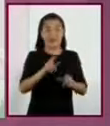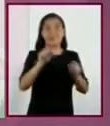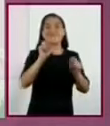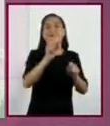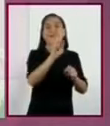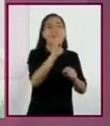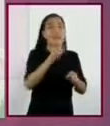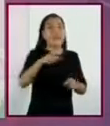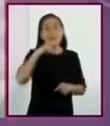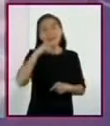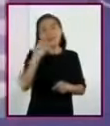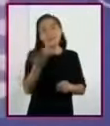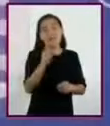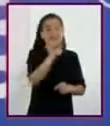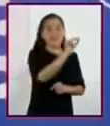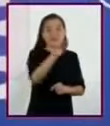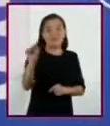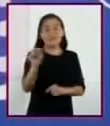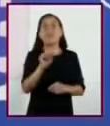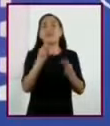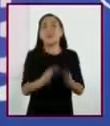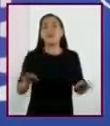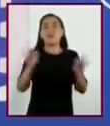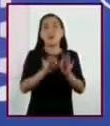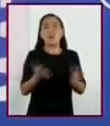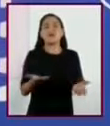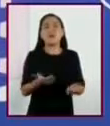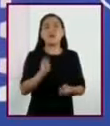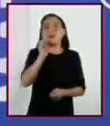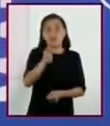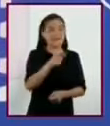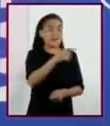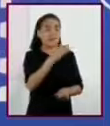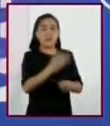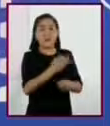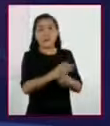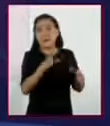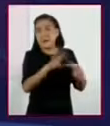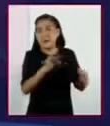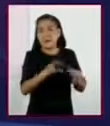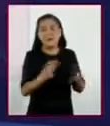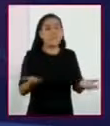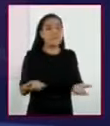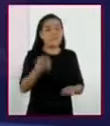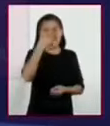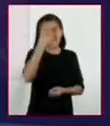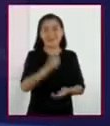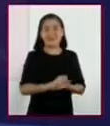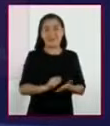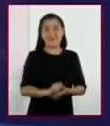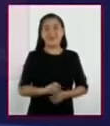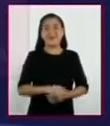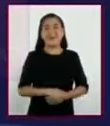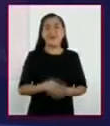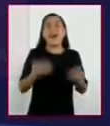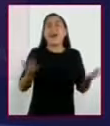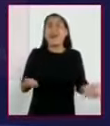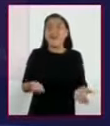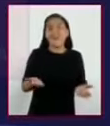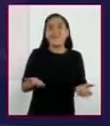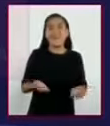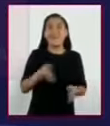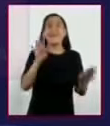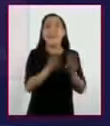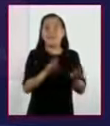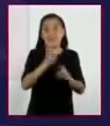de lo más importante, ¿qué es lo que nos habrá querido decir el autor? Ah, entonces